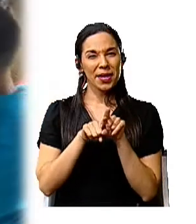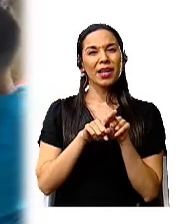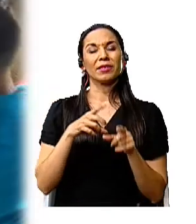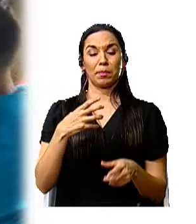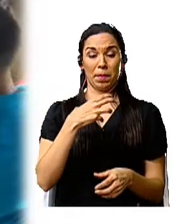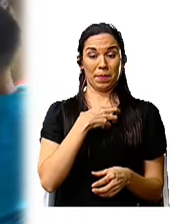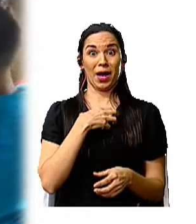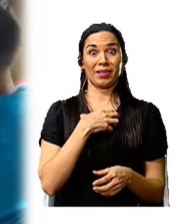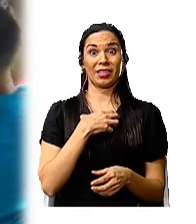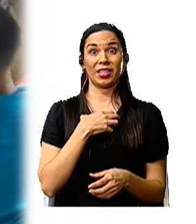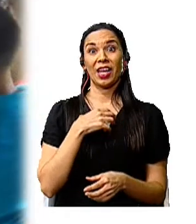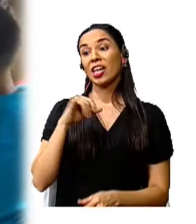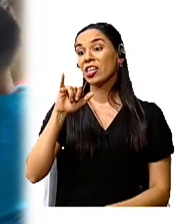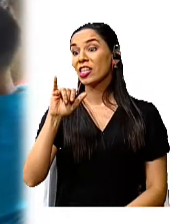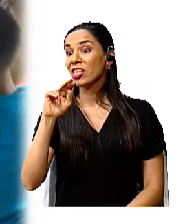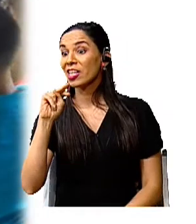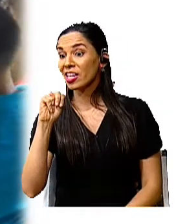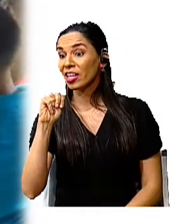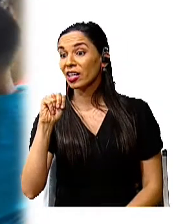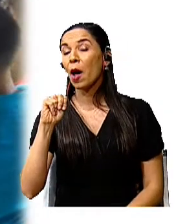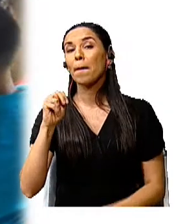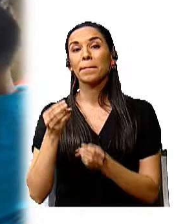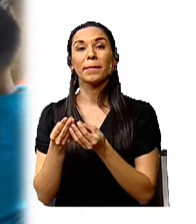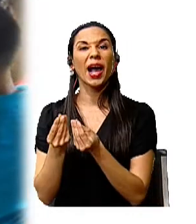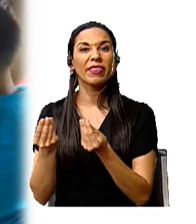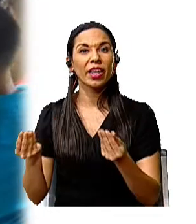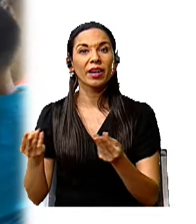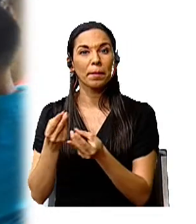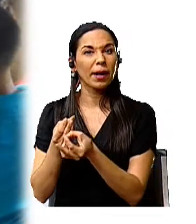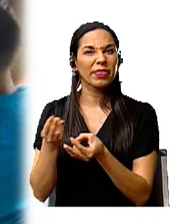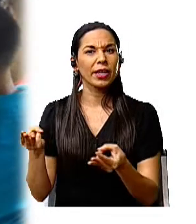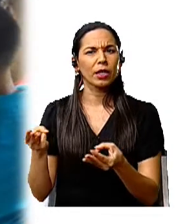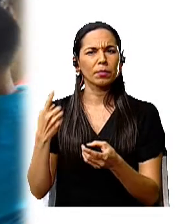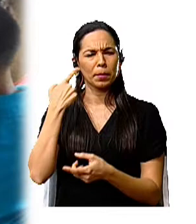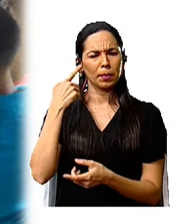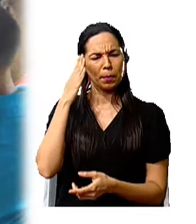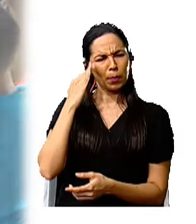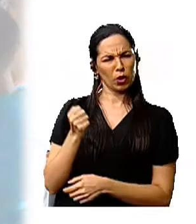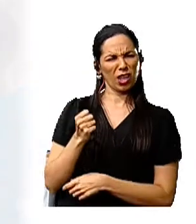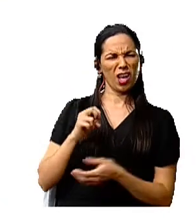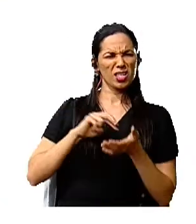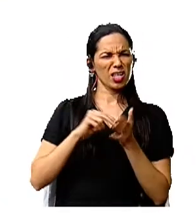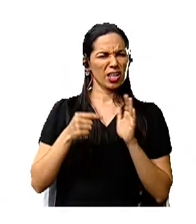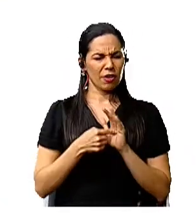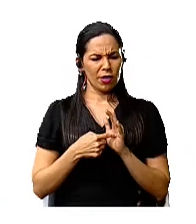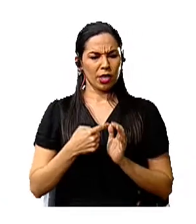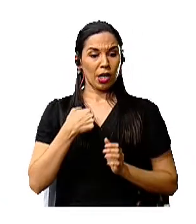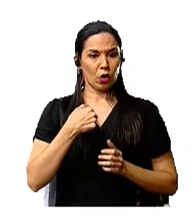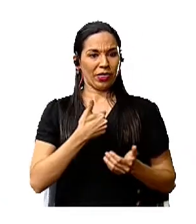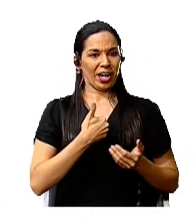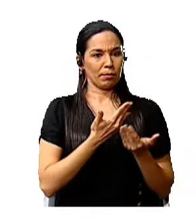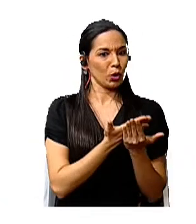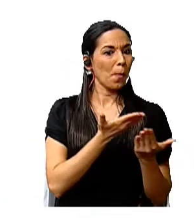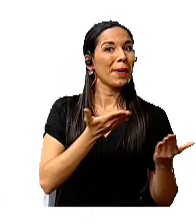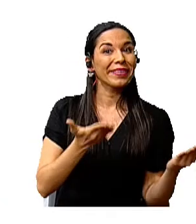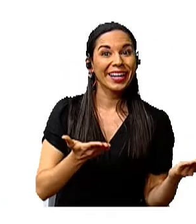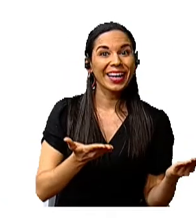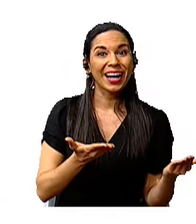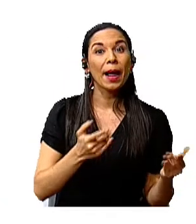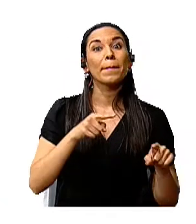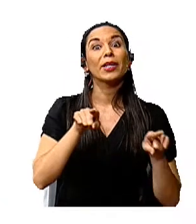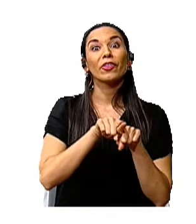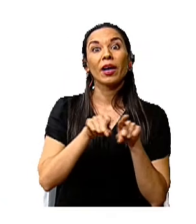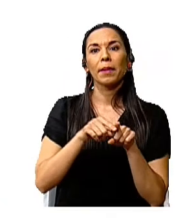inmaterial. ¿Por qué? Porque no solamente tenemos los objetos, sino que también tenemos ese